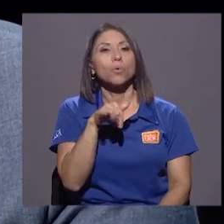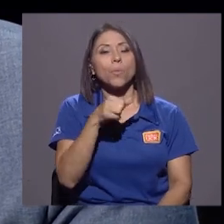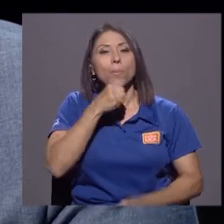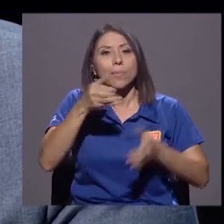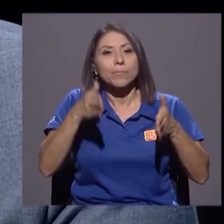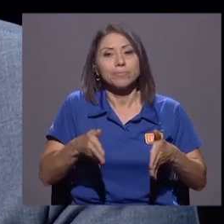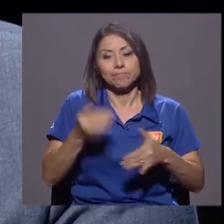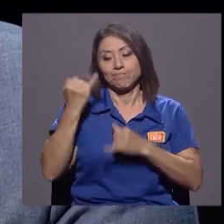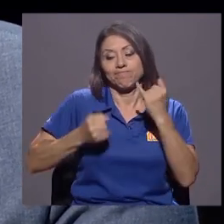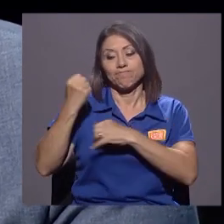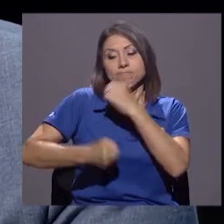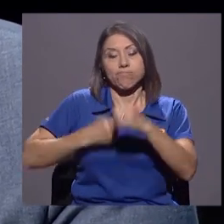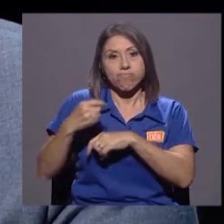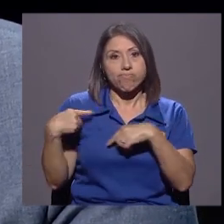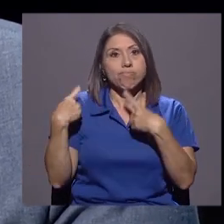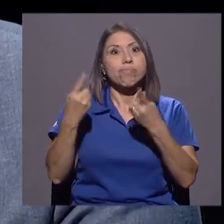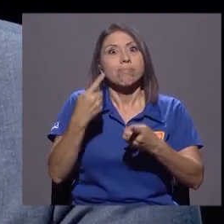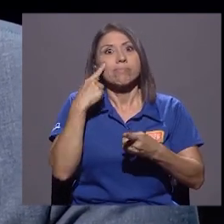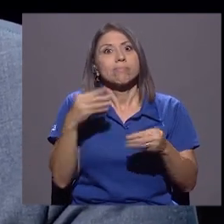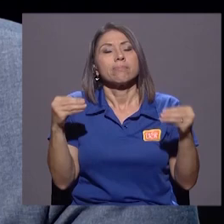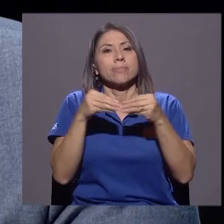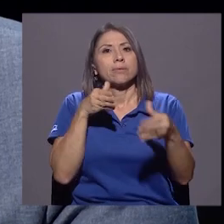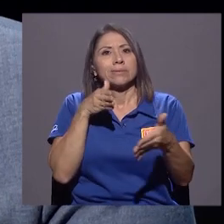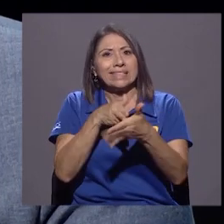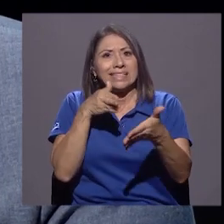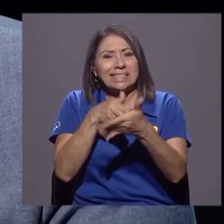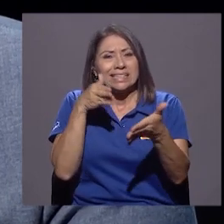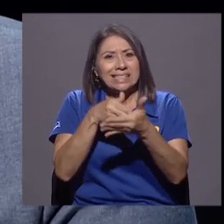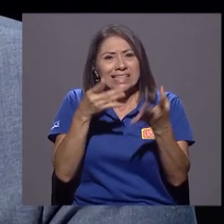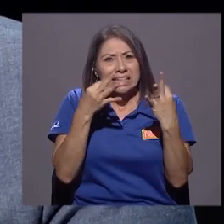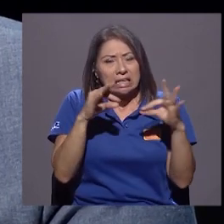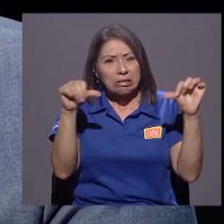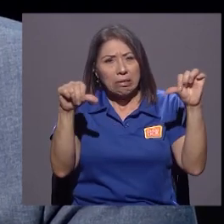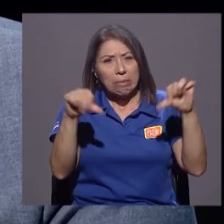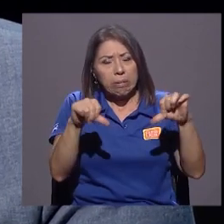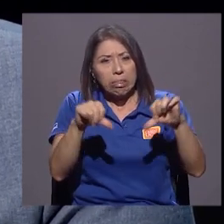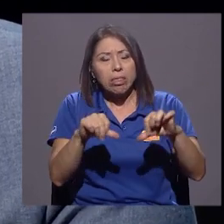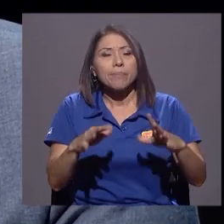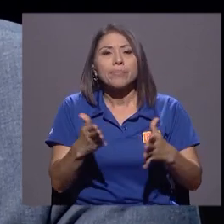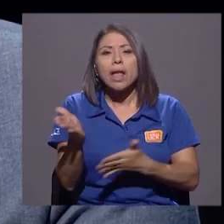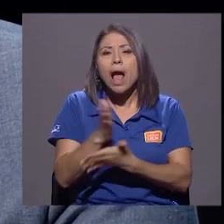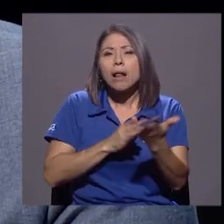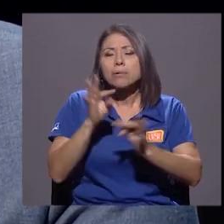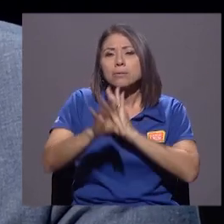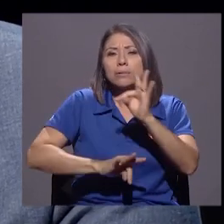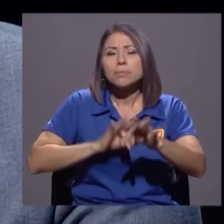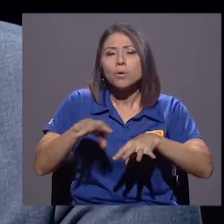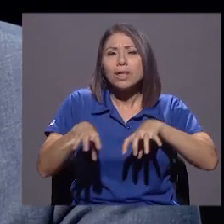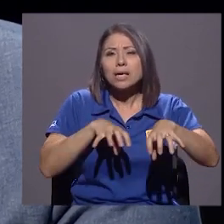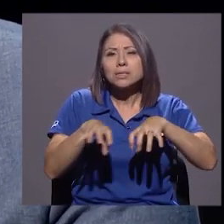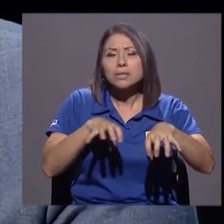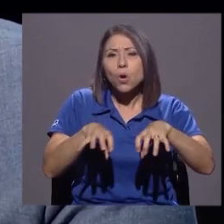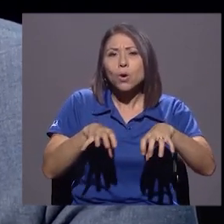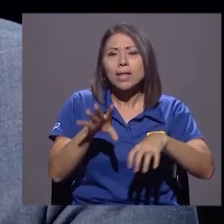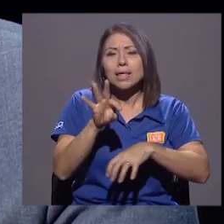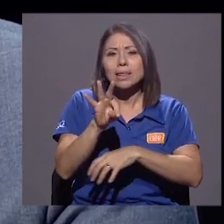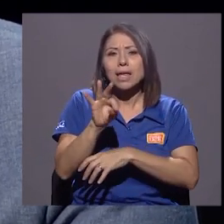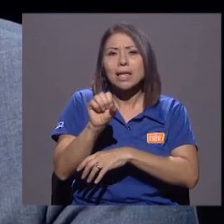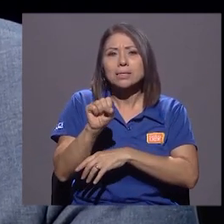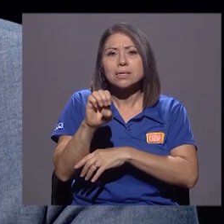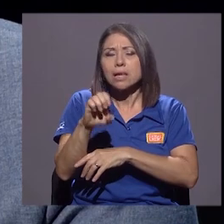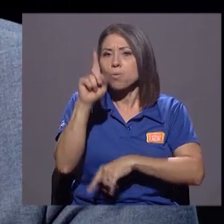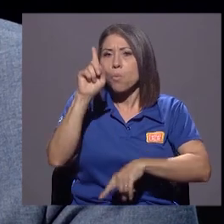más lesionante. ¿Hay algún tipo de acción que el Tribunal no pueda controlar?